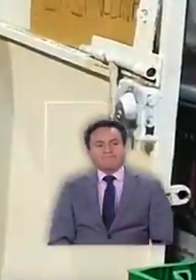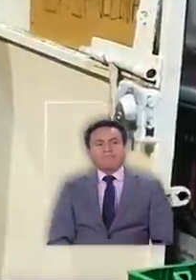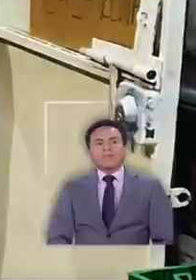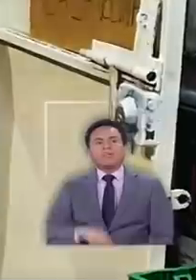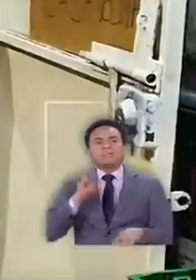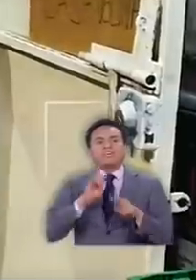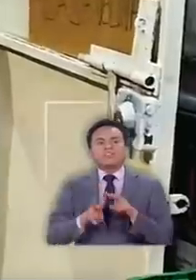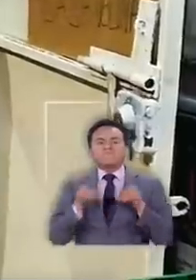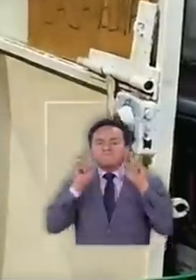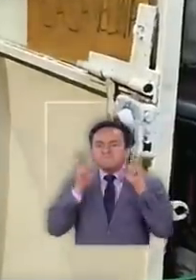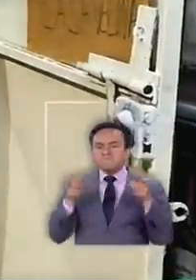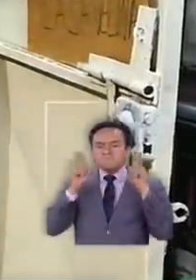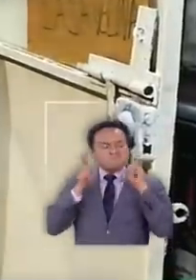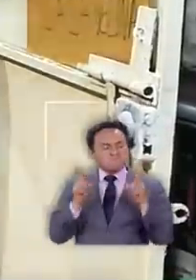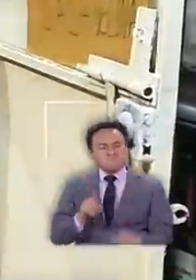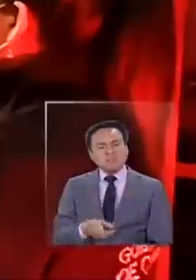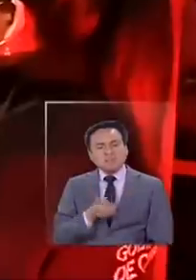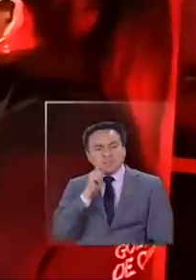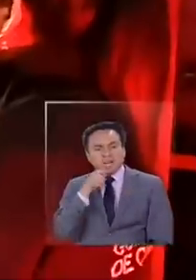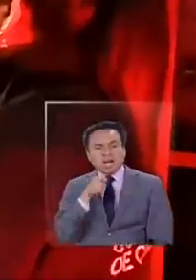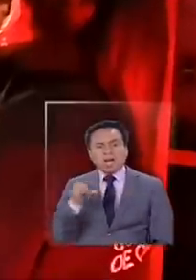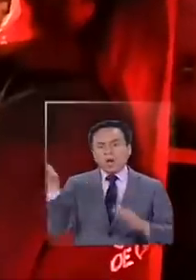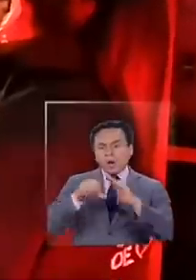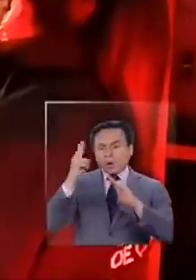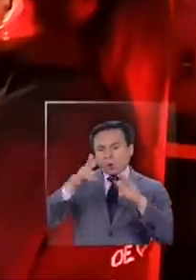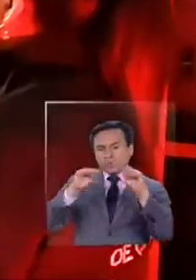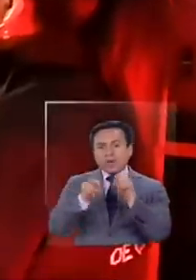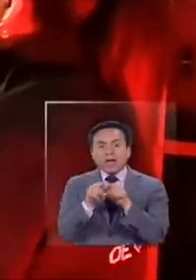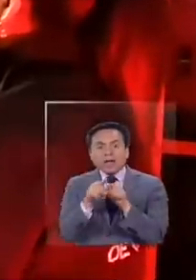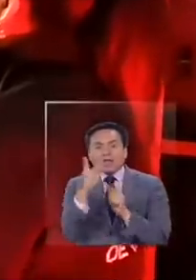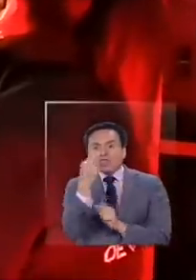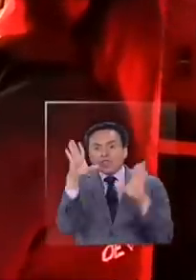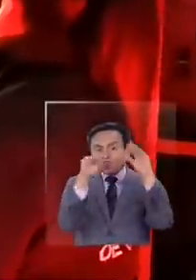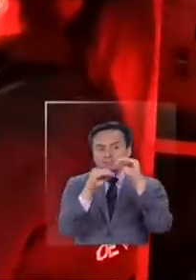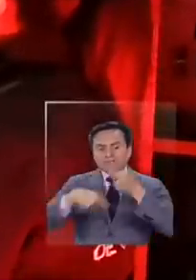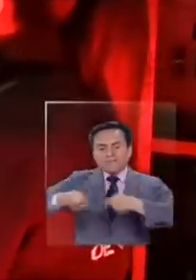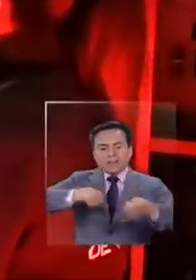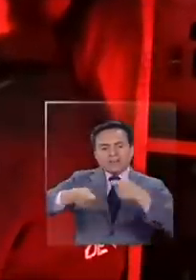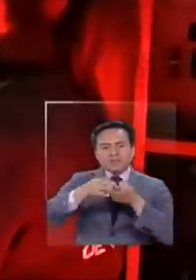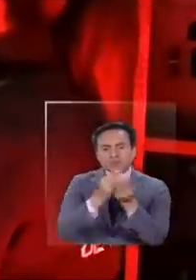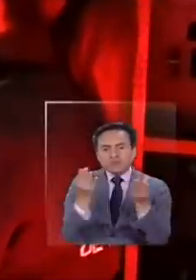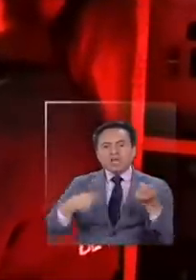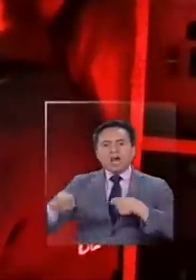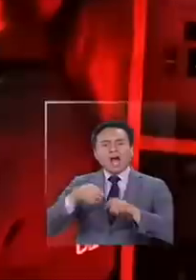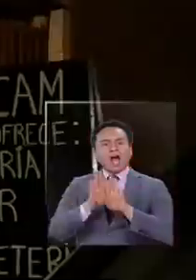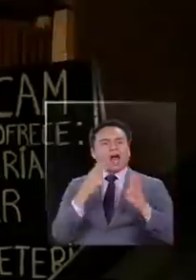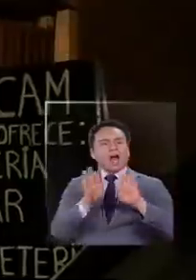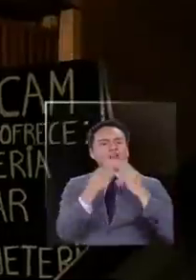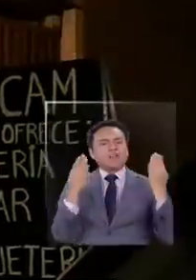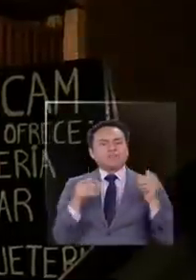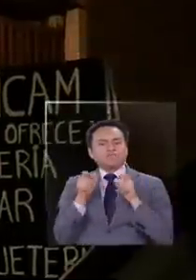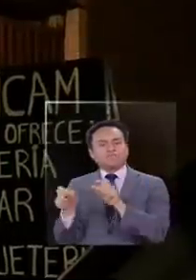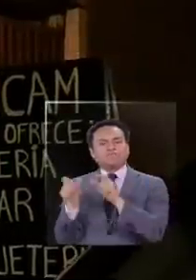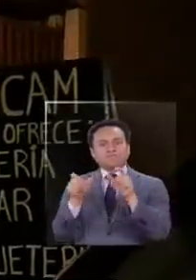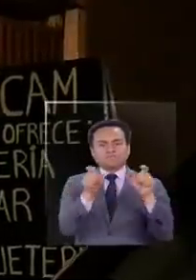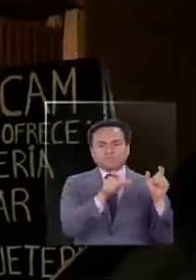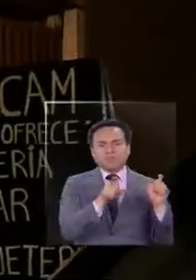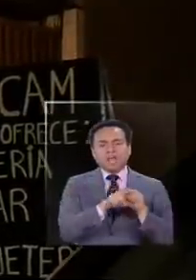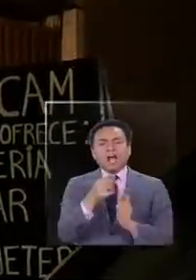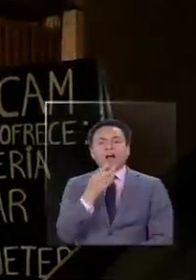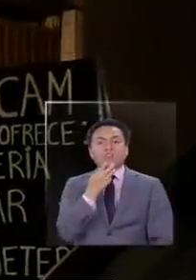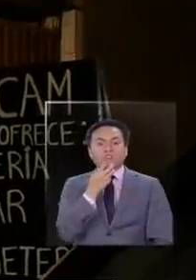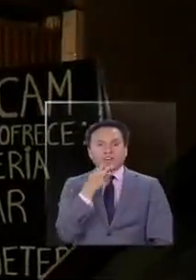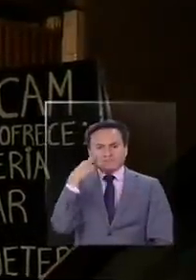Hicieron caso omiso del toque de queda y cerca de la medianoche, varios negocios de barrio estaban abiertos. Una fiscalización en